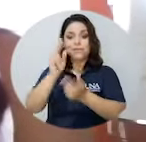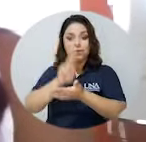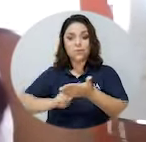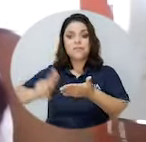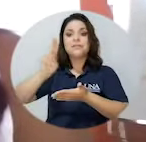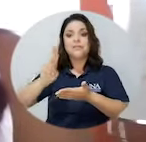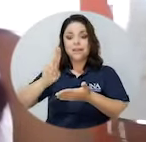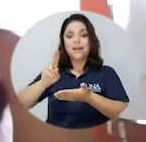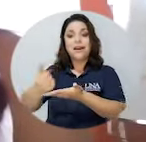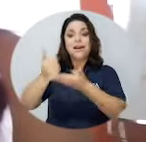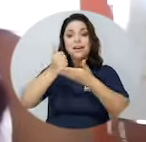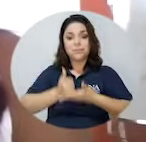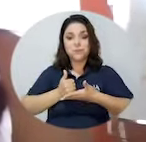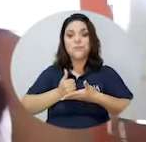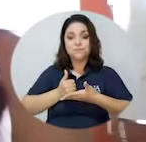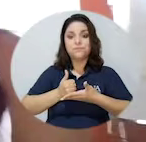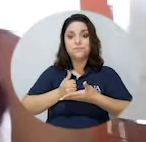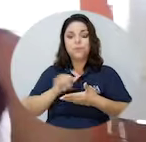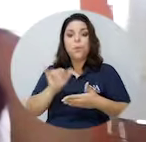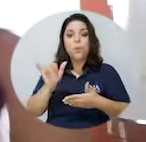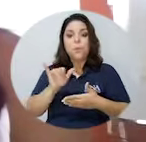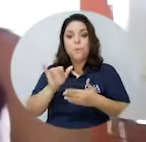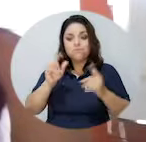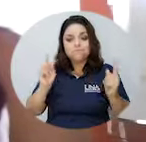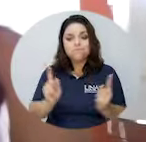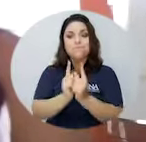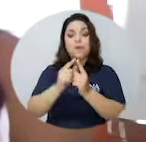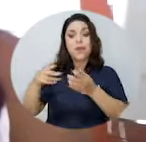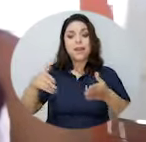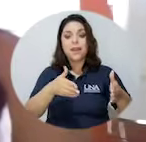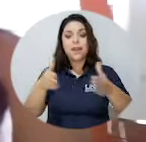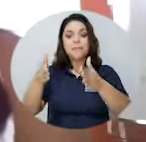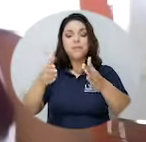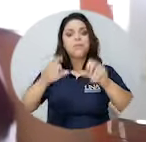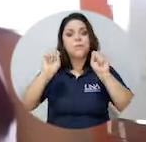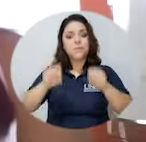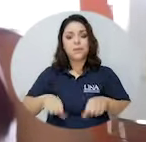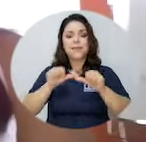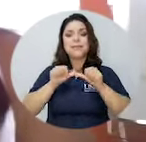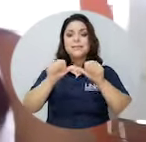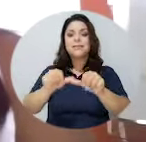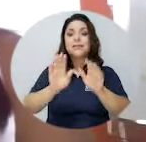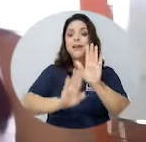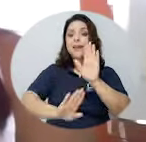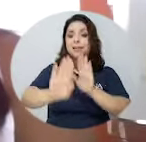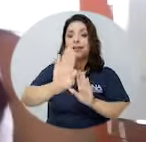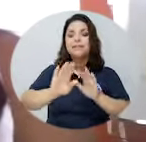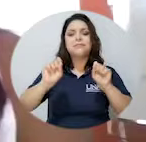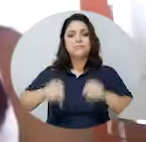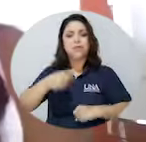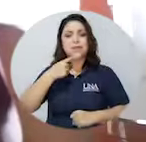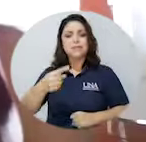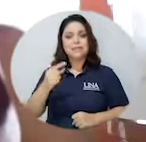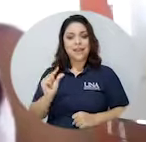la U, ¿verdad? Que le ayudan a como encontrar ese camino de poder seguir adelante y poder ahora